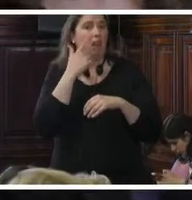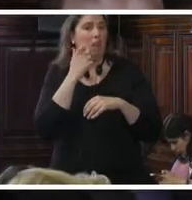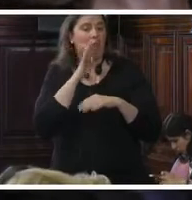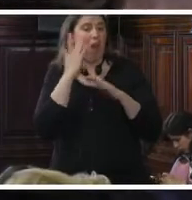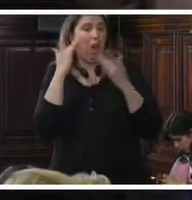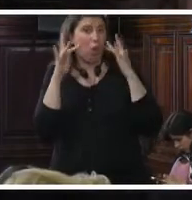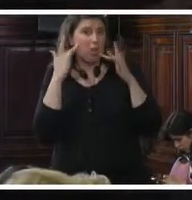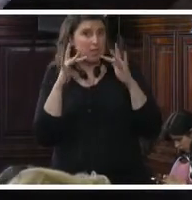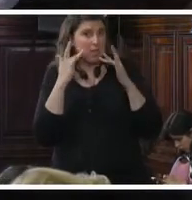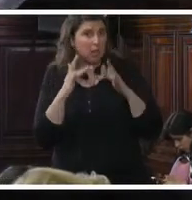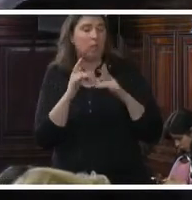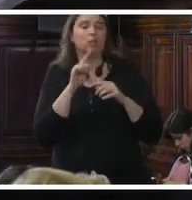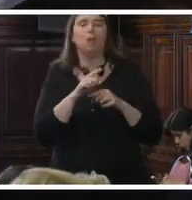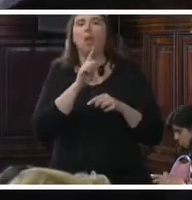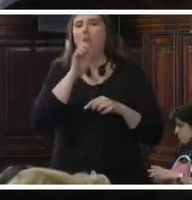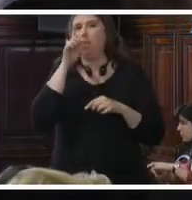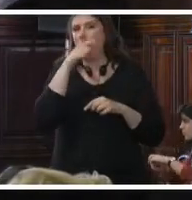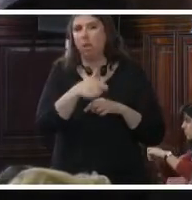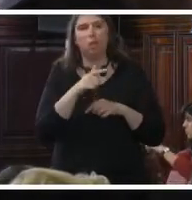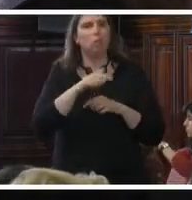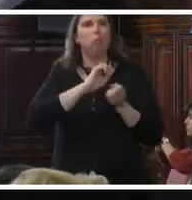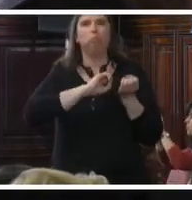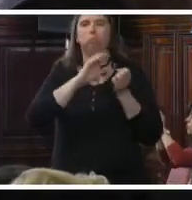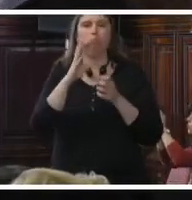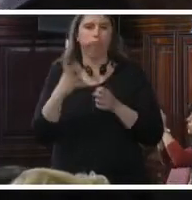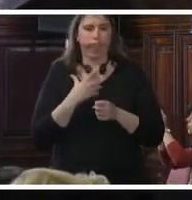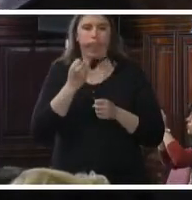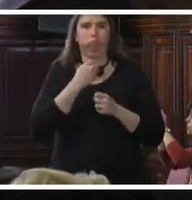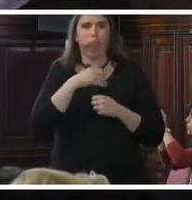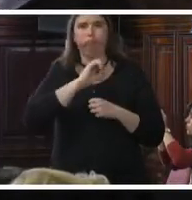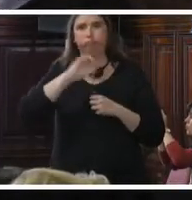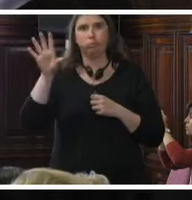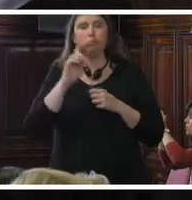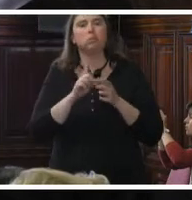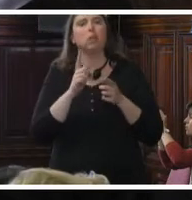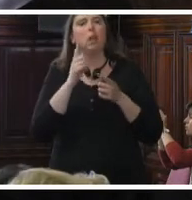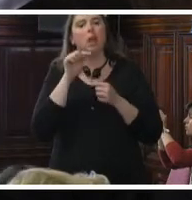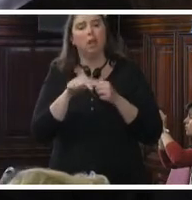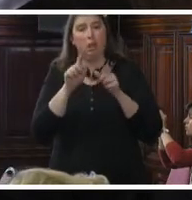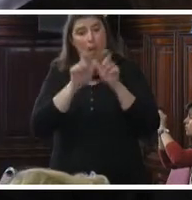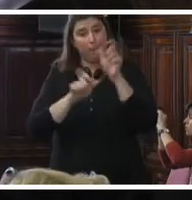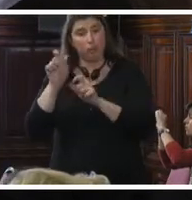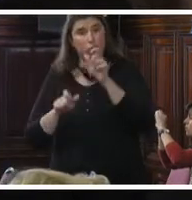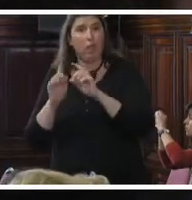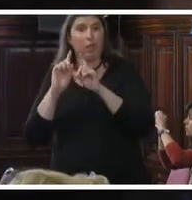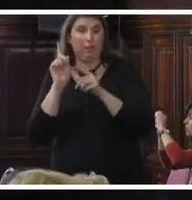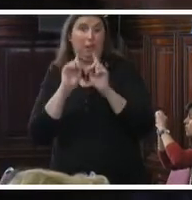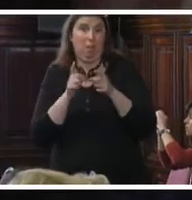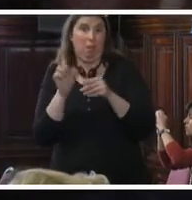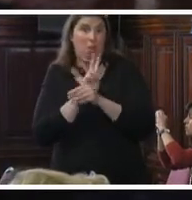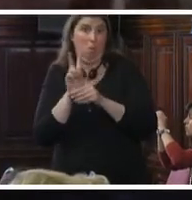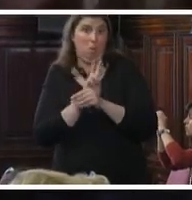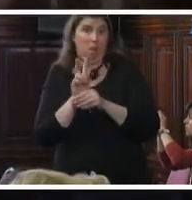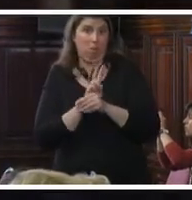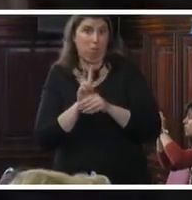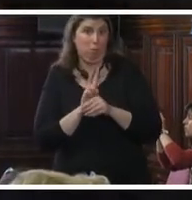son víctimas directas de trata de personas ni cuando son víctimas indirectas por la victimización de sus personas cuidadoras. El trabajo